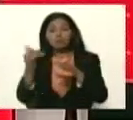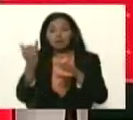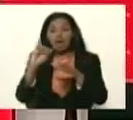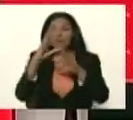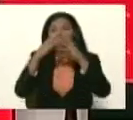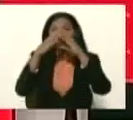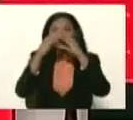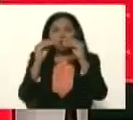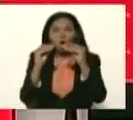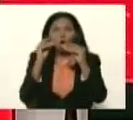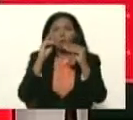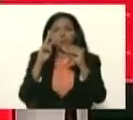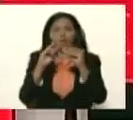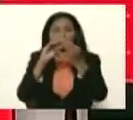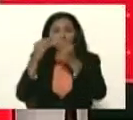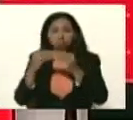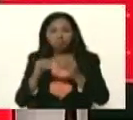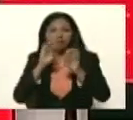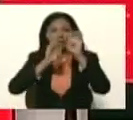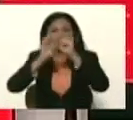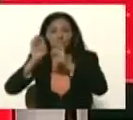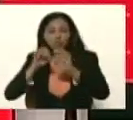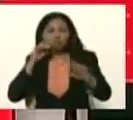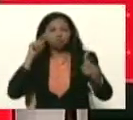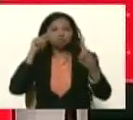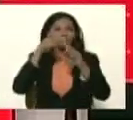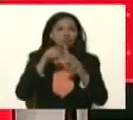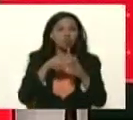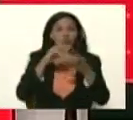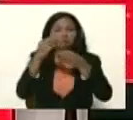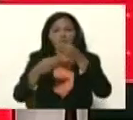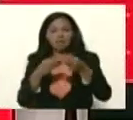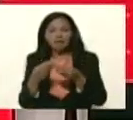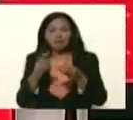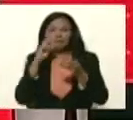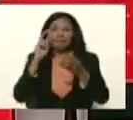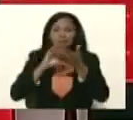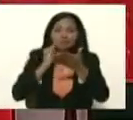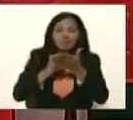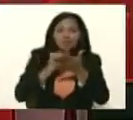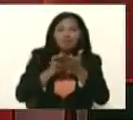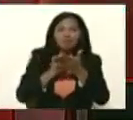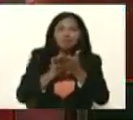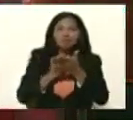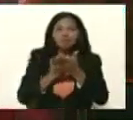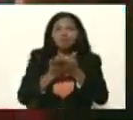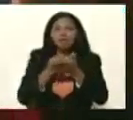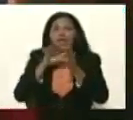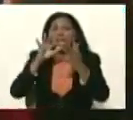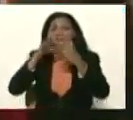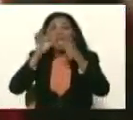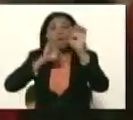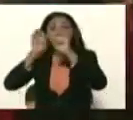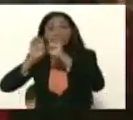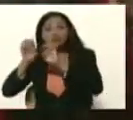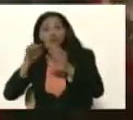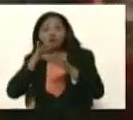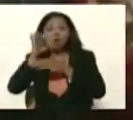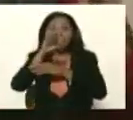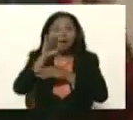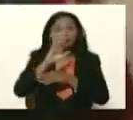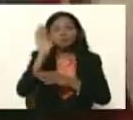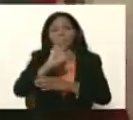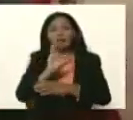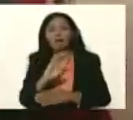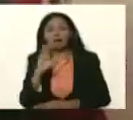fases para el bacheo diagnóstico proyección ejecución verificación por ejemplo el diagnóstico en los barrios de caracas y de petares